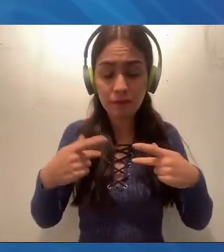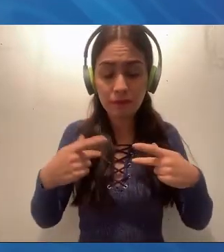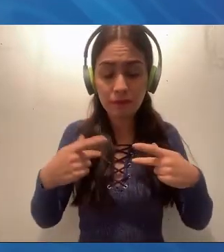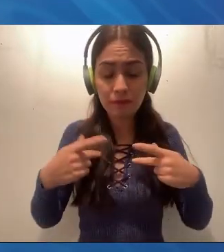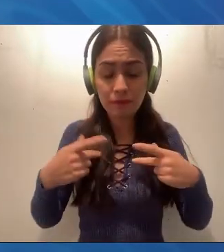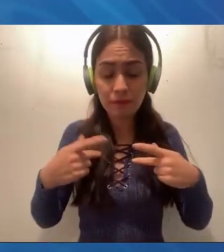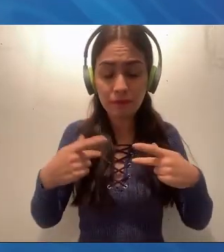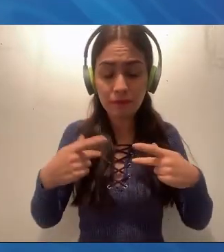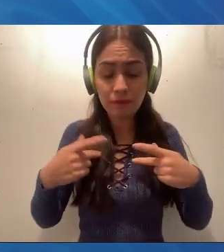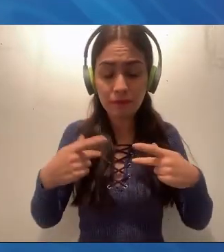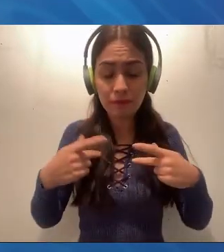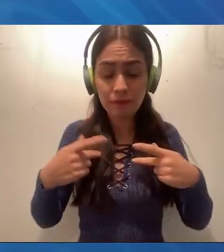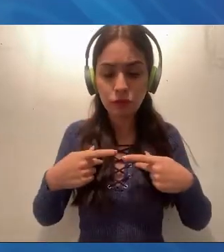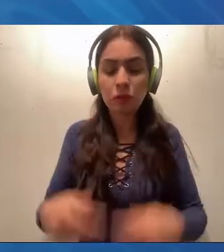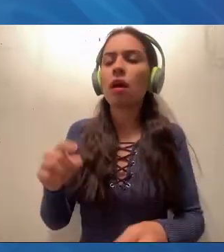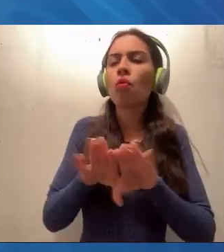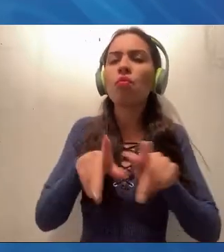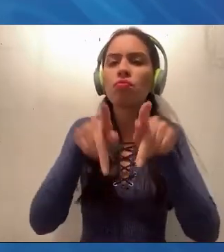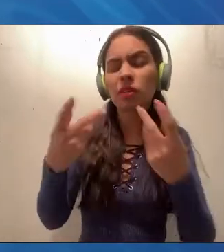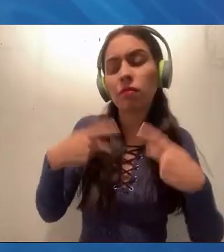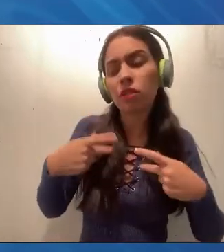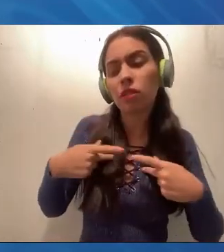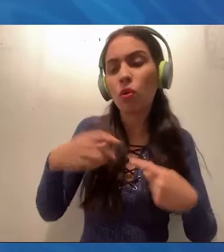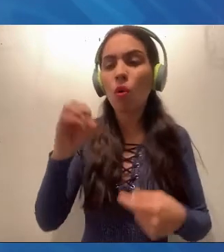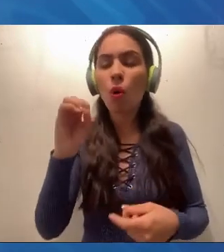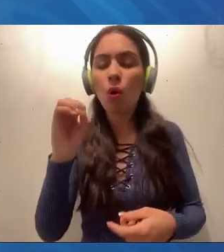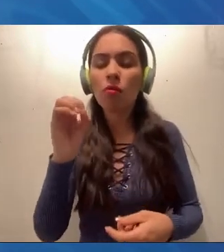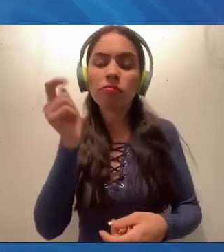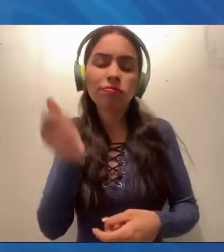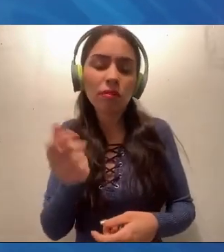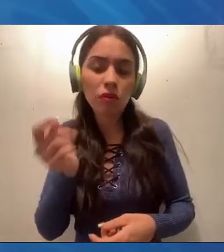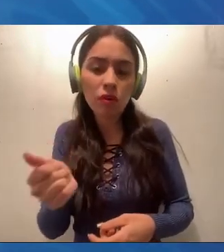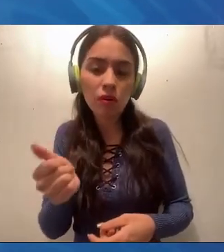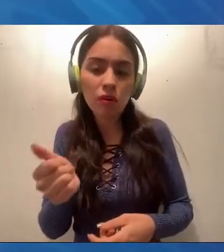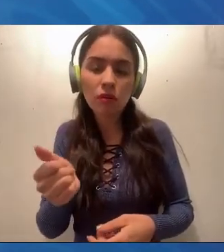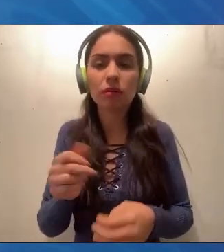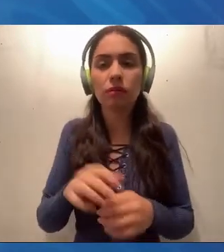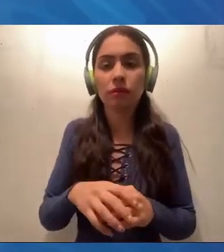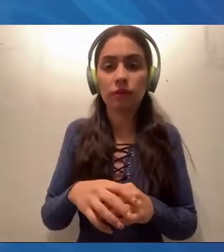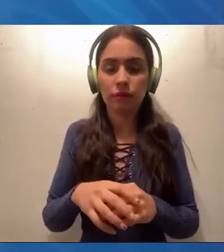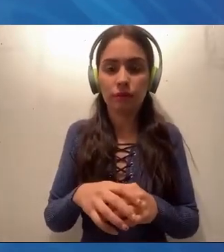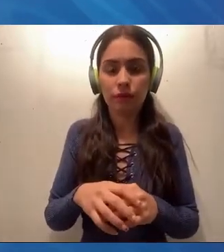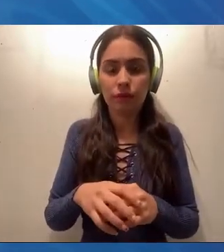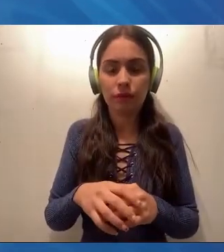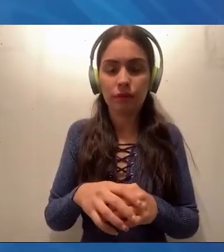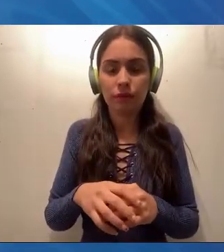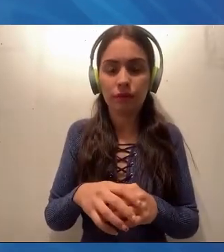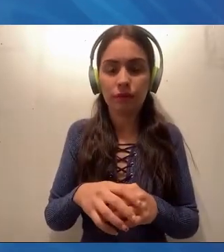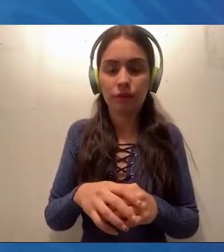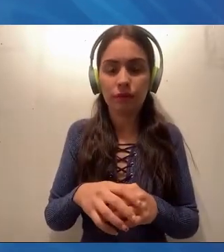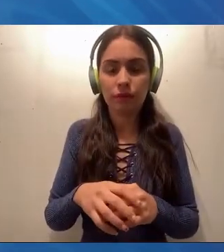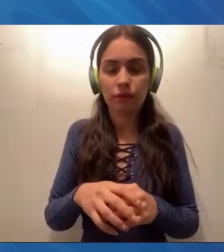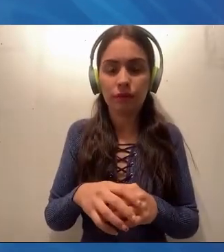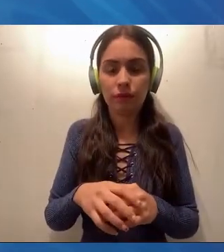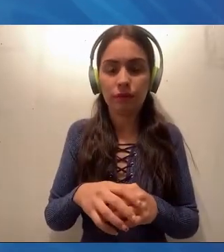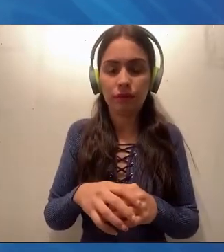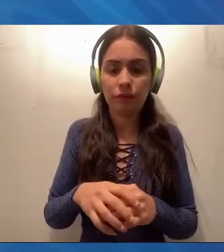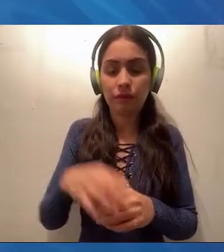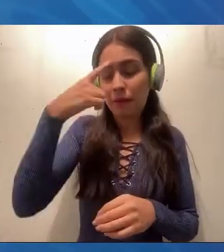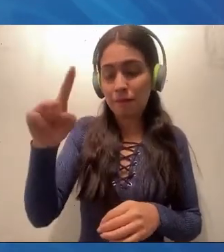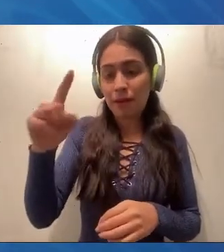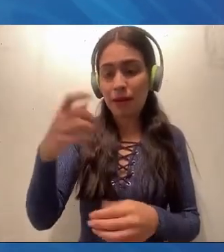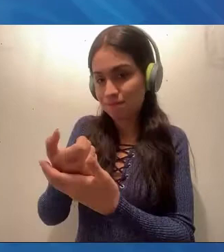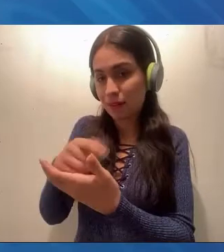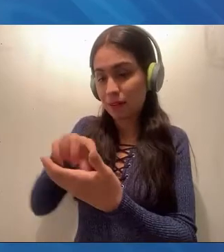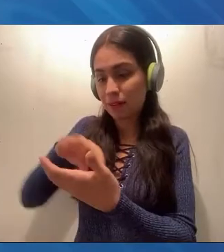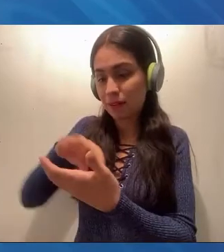está el del Paso del Norte, el de Zaragoza, el de Guadalupe Tornillo, para que a través de las herramientas que hoy nos ofrece la tecnología, de una página de internet,